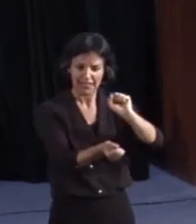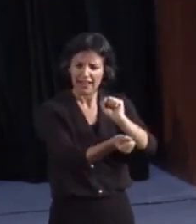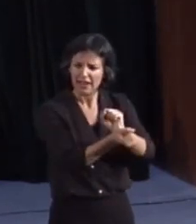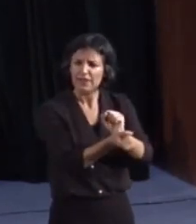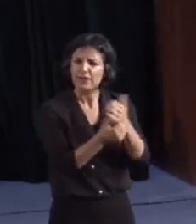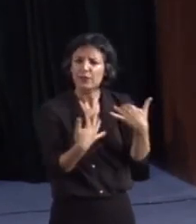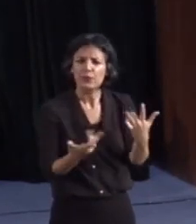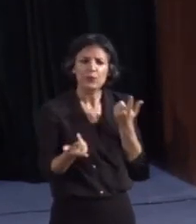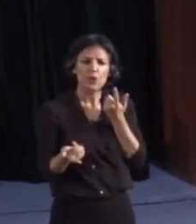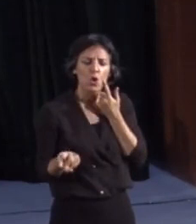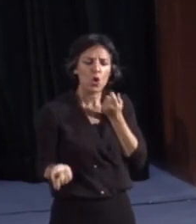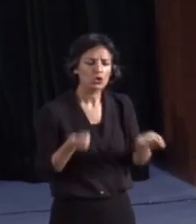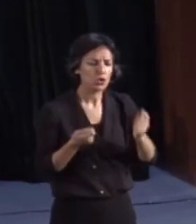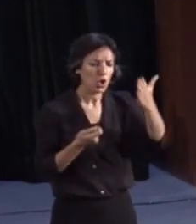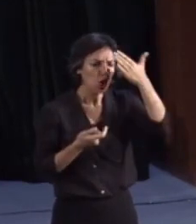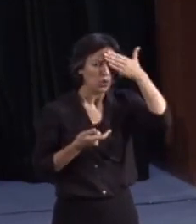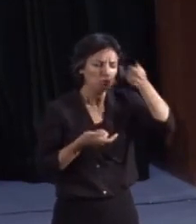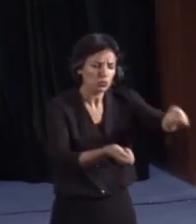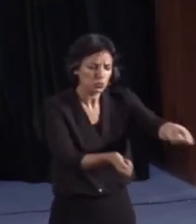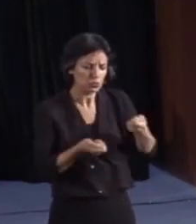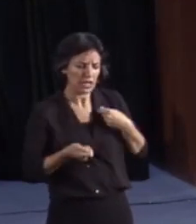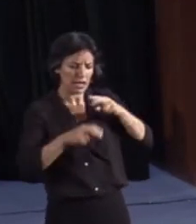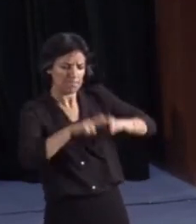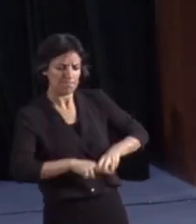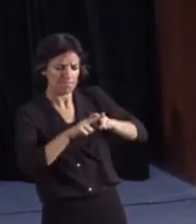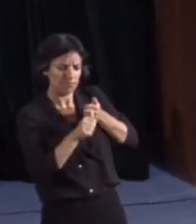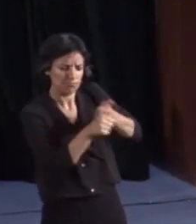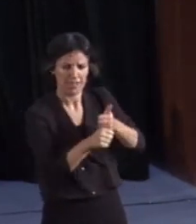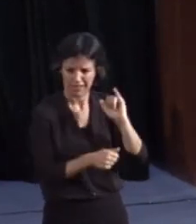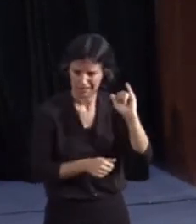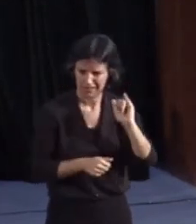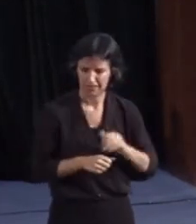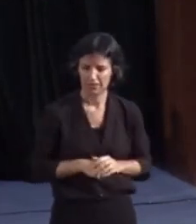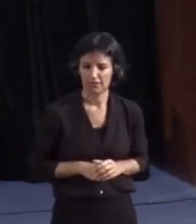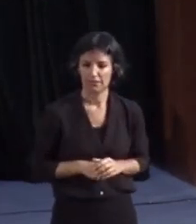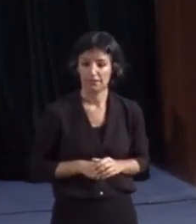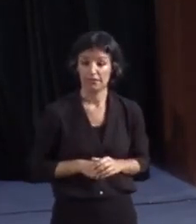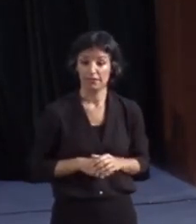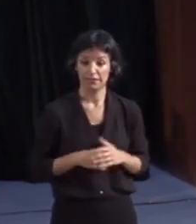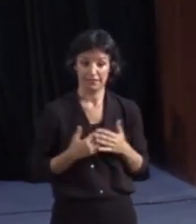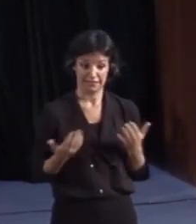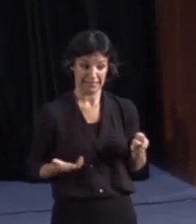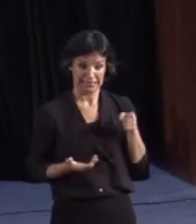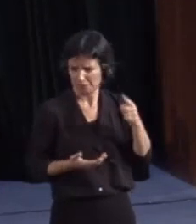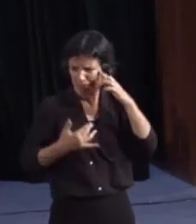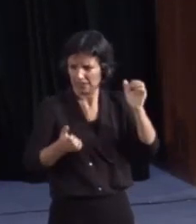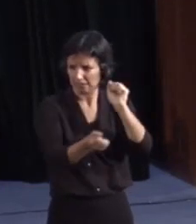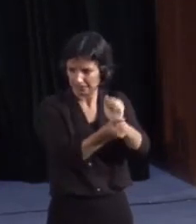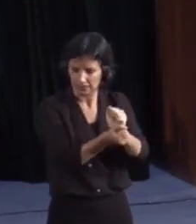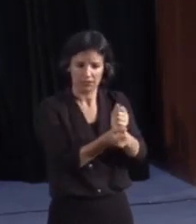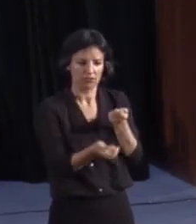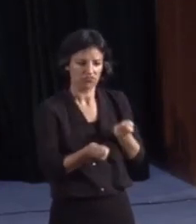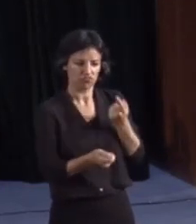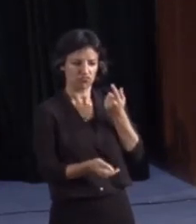control, tutela o supervisión. En esa situación, sin acceso a la lengua de signos, se